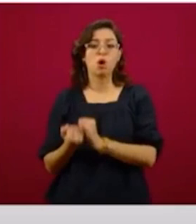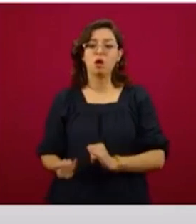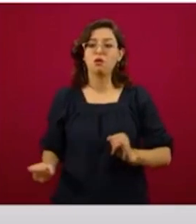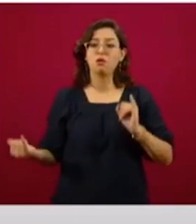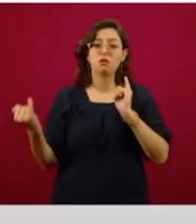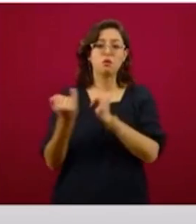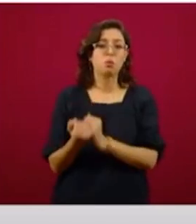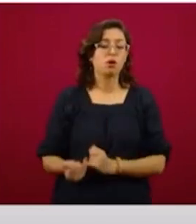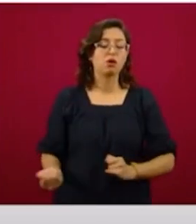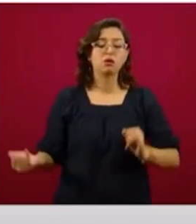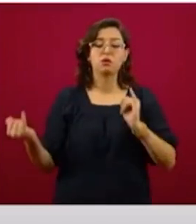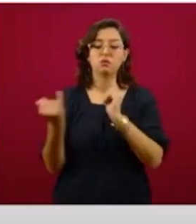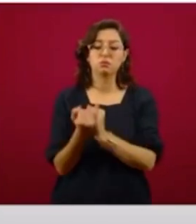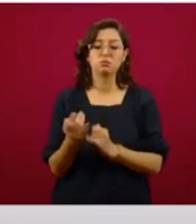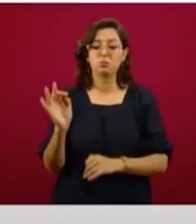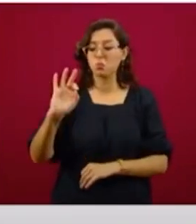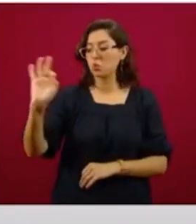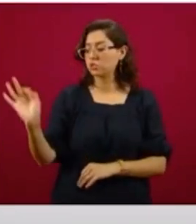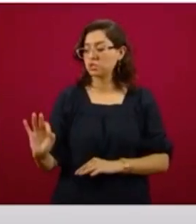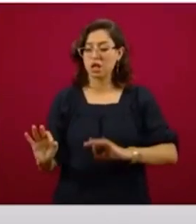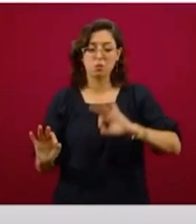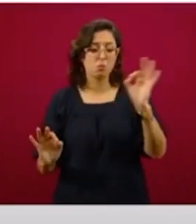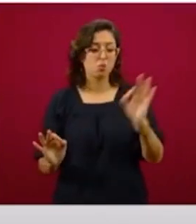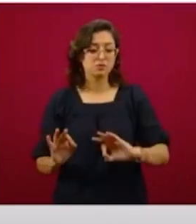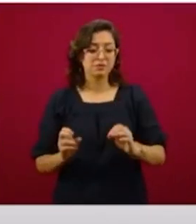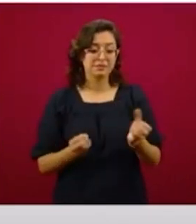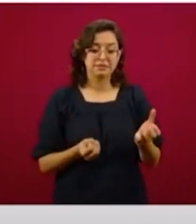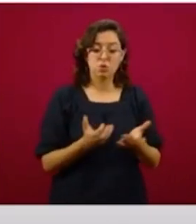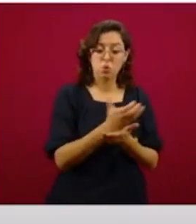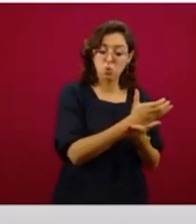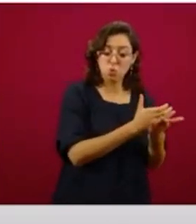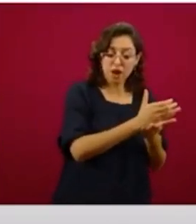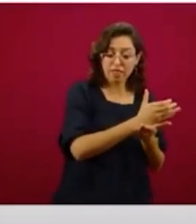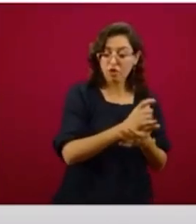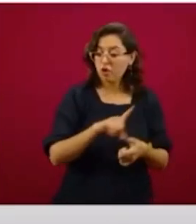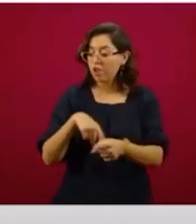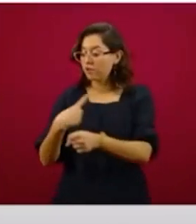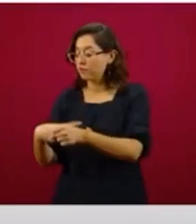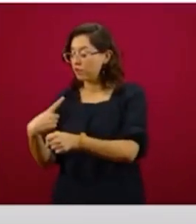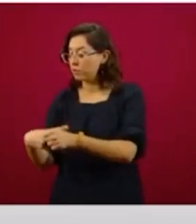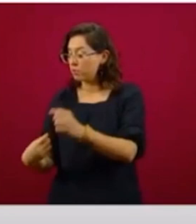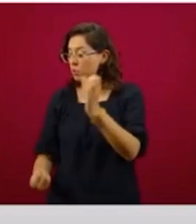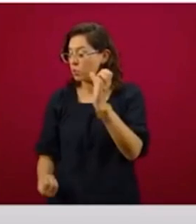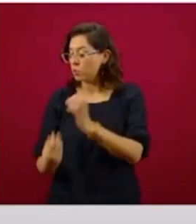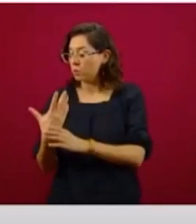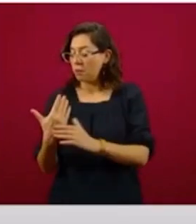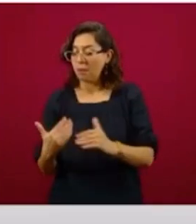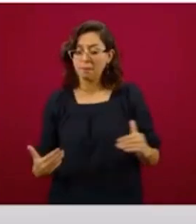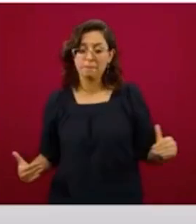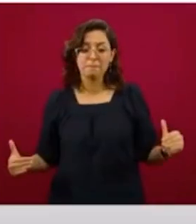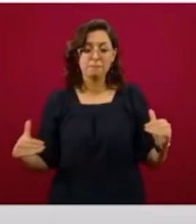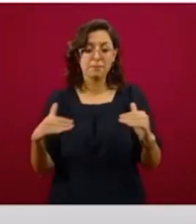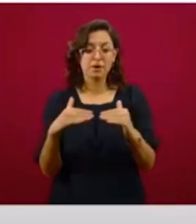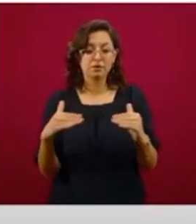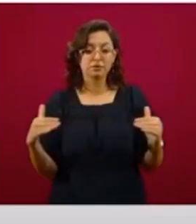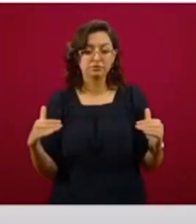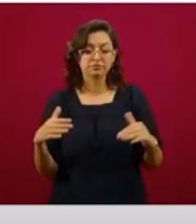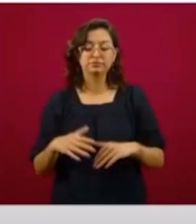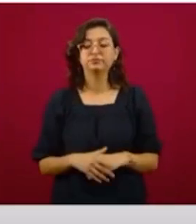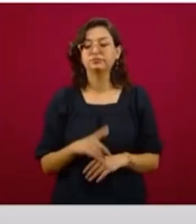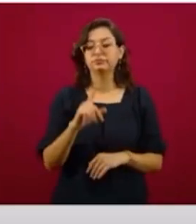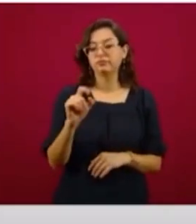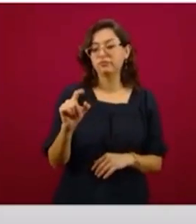similares, por eso los porcentajes tanto del total de la pandemia, que es ese 23 por ciento, como los